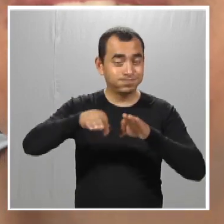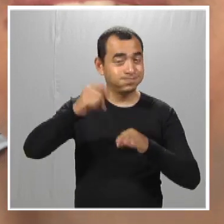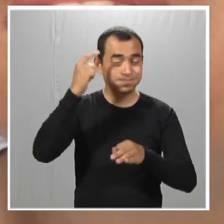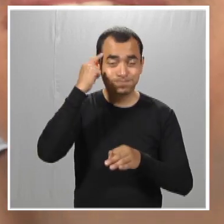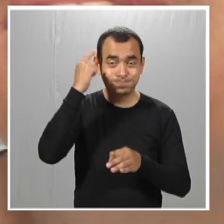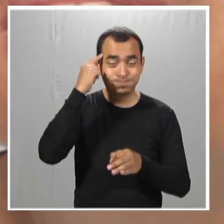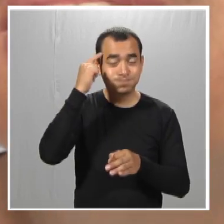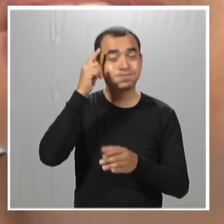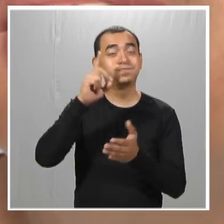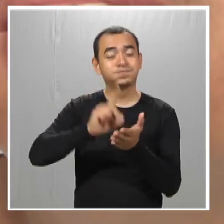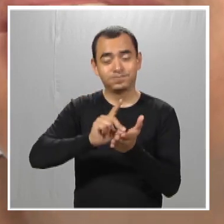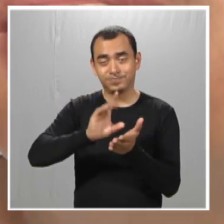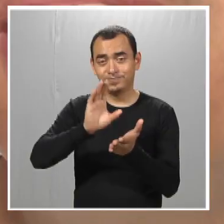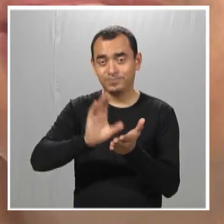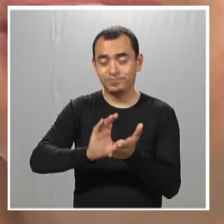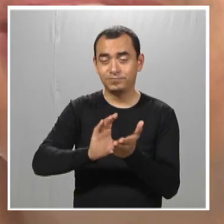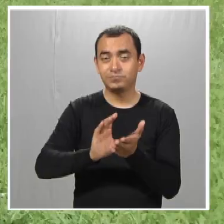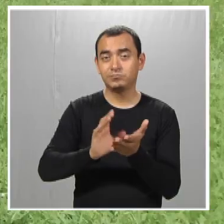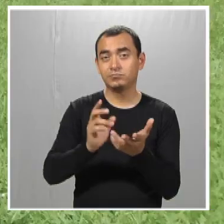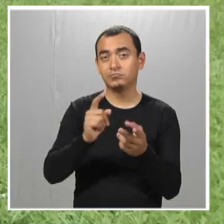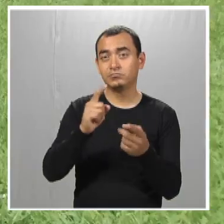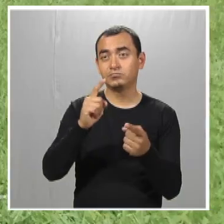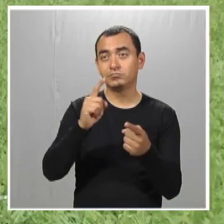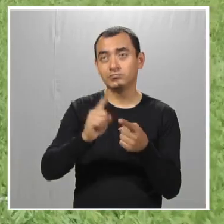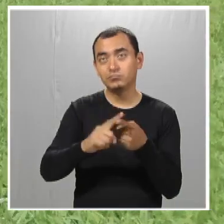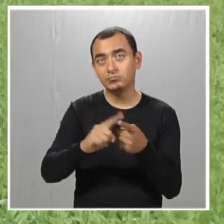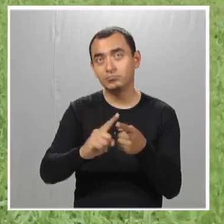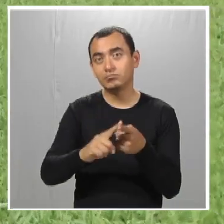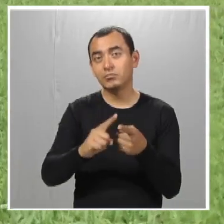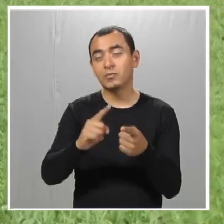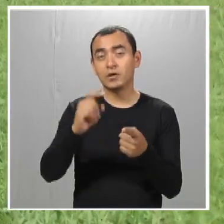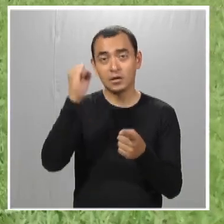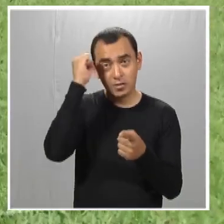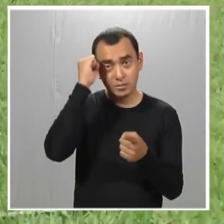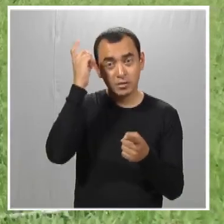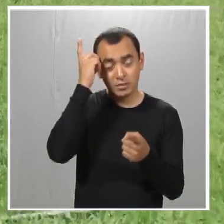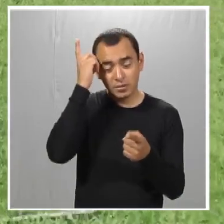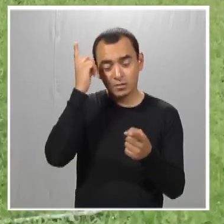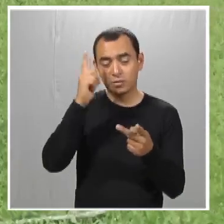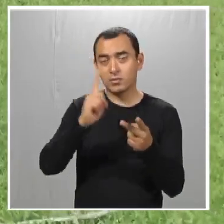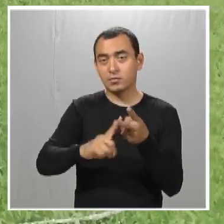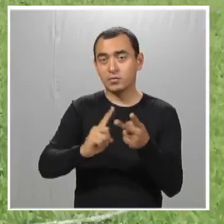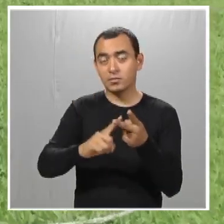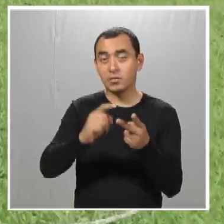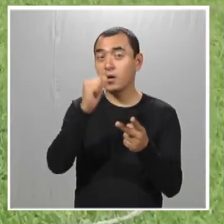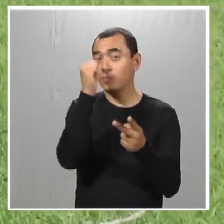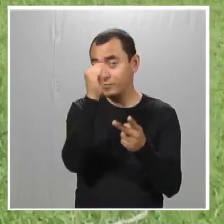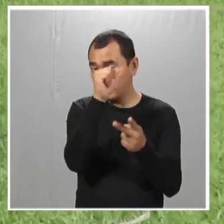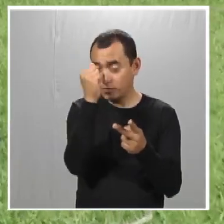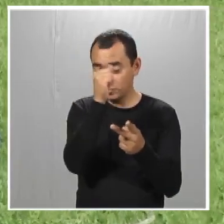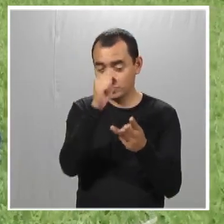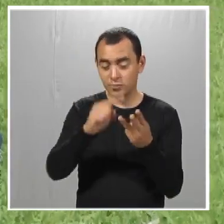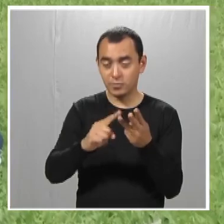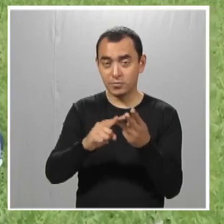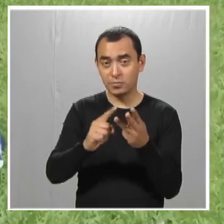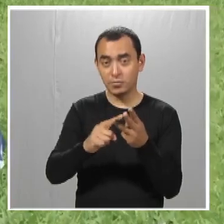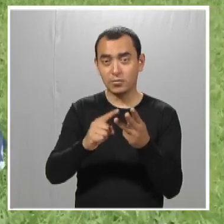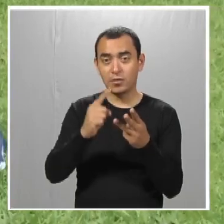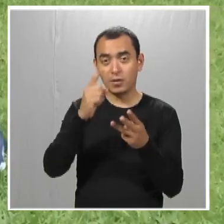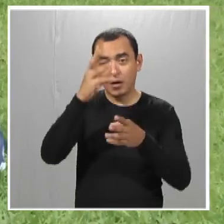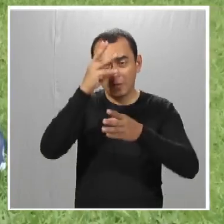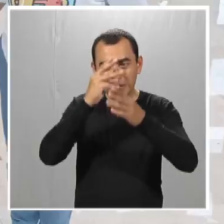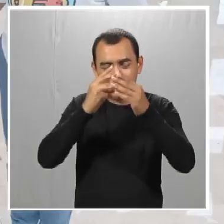trabajamos puro intelectual, que abarca casi siempre síndrome de Down, autismo,